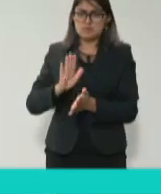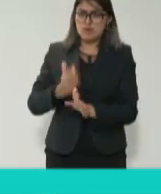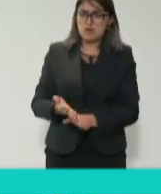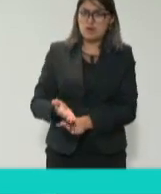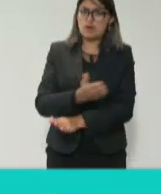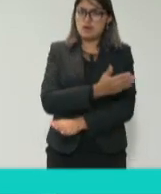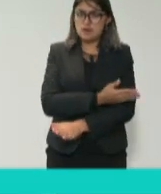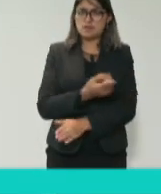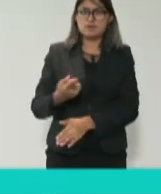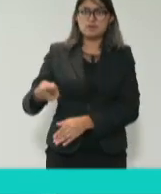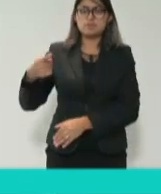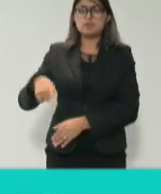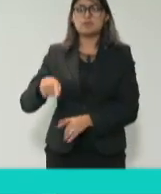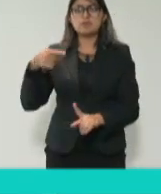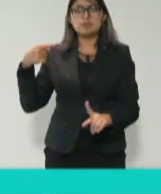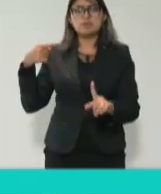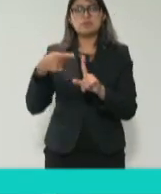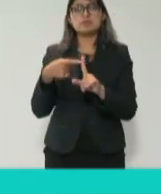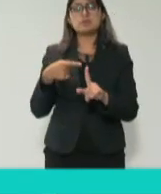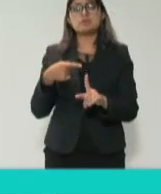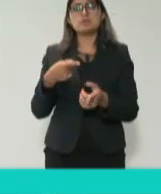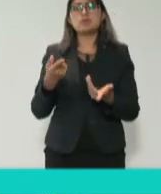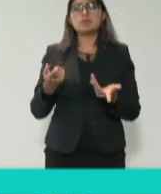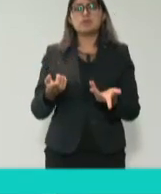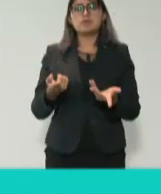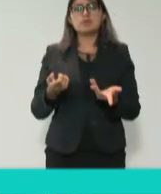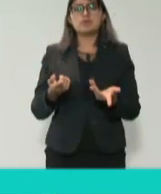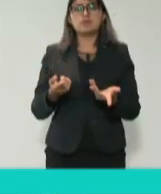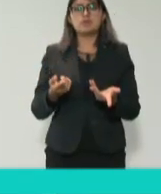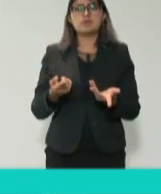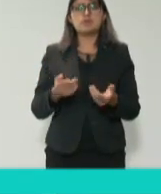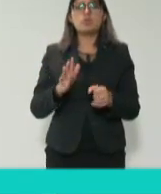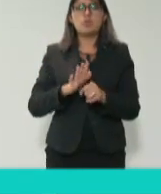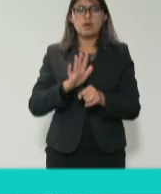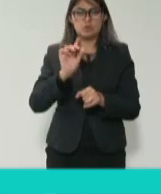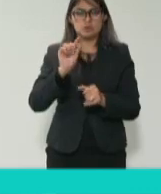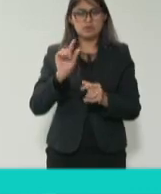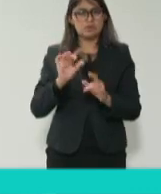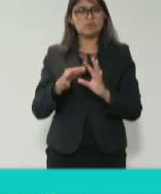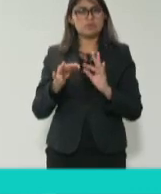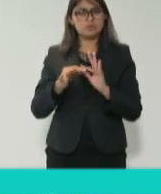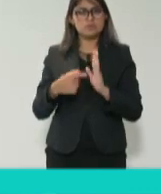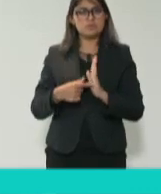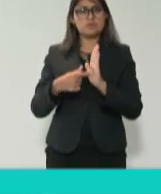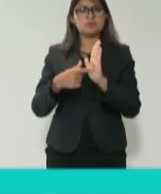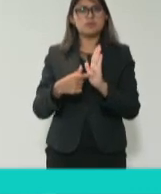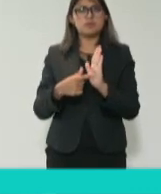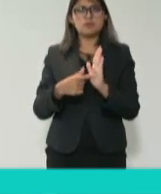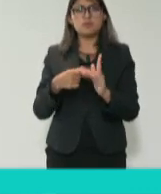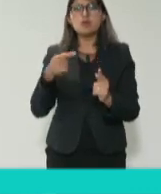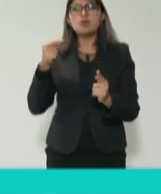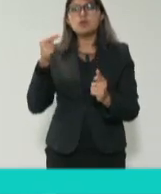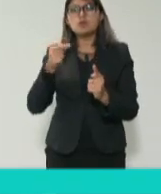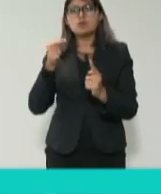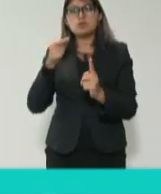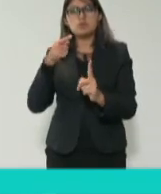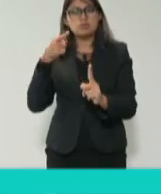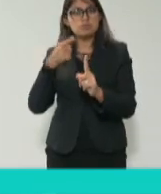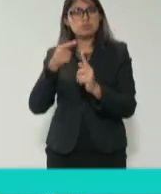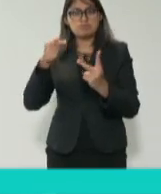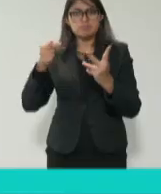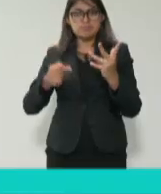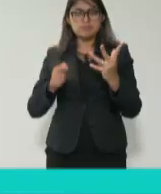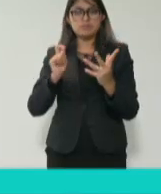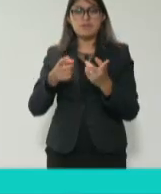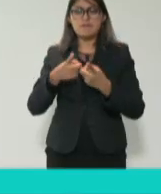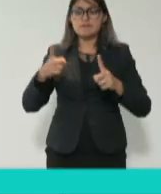en los objetivos, ahorita se los digo, en los objetivos de desarrollo